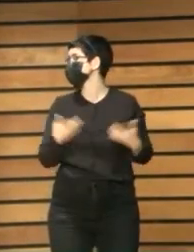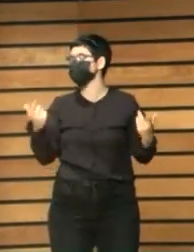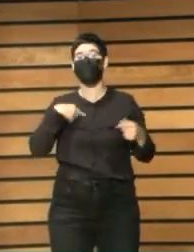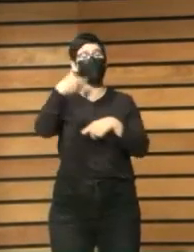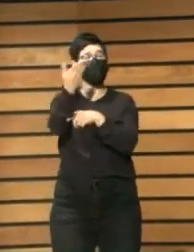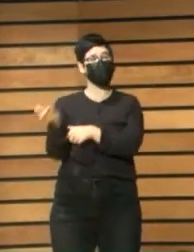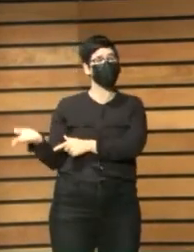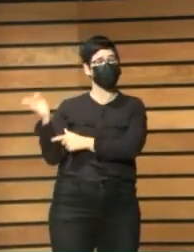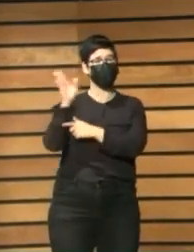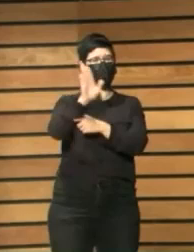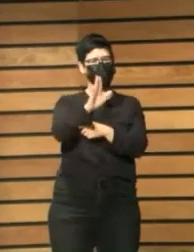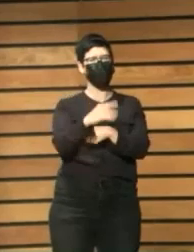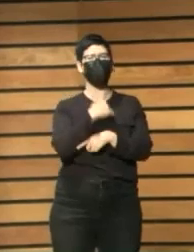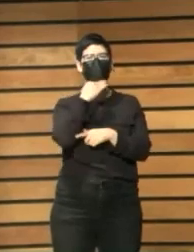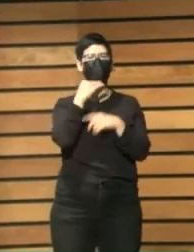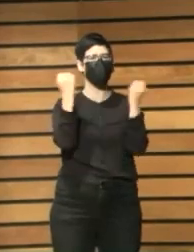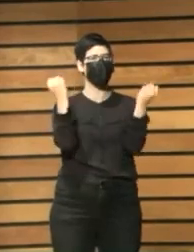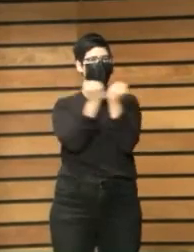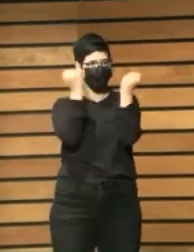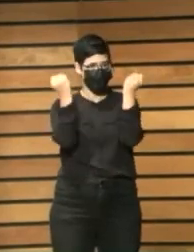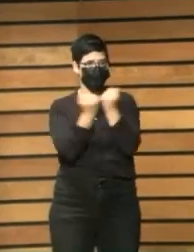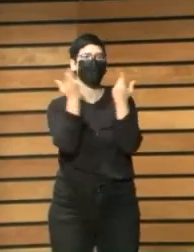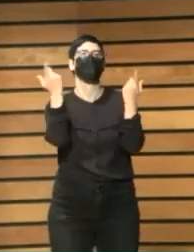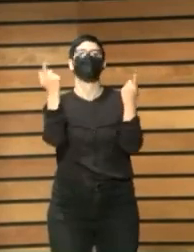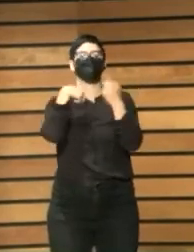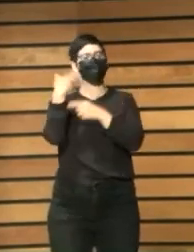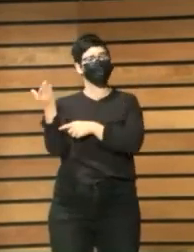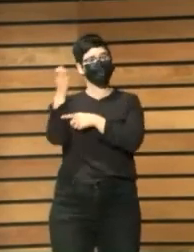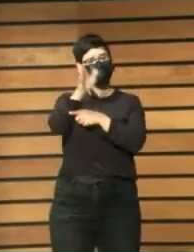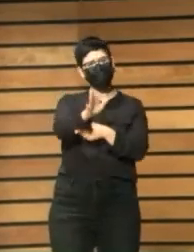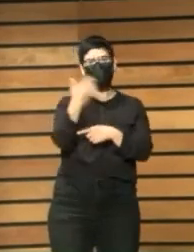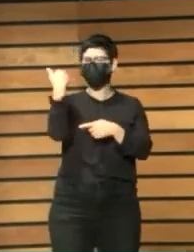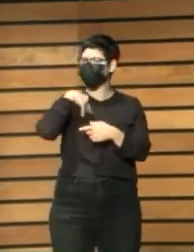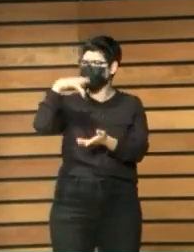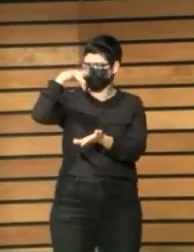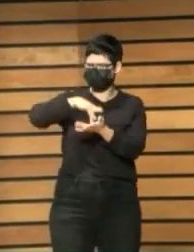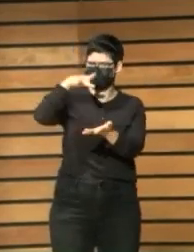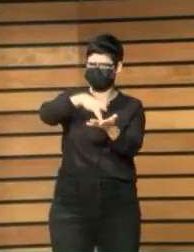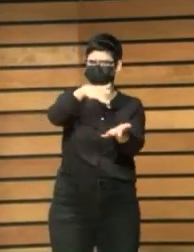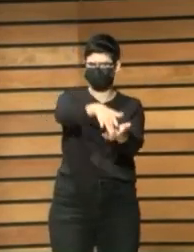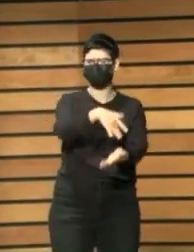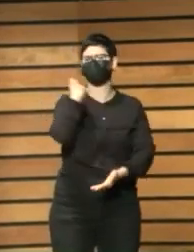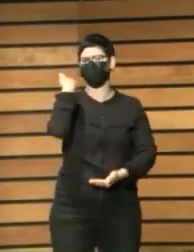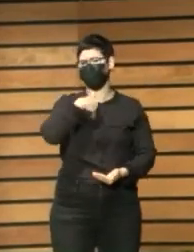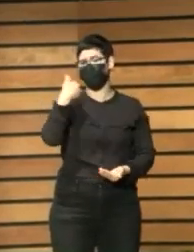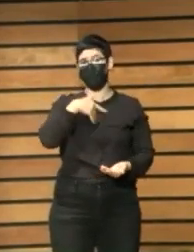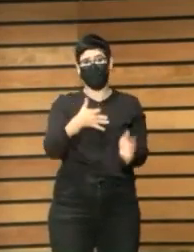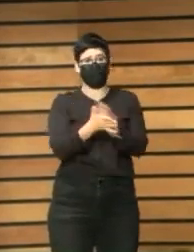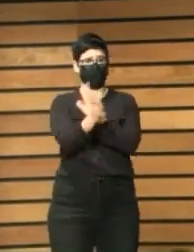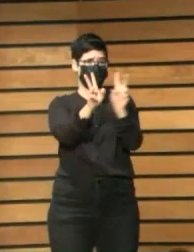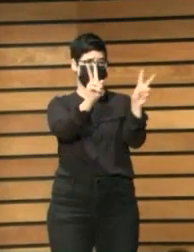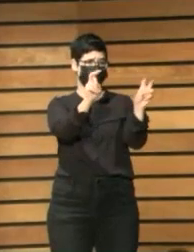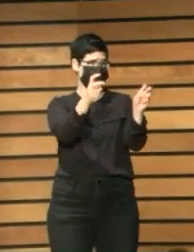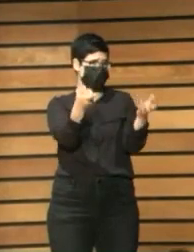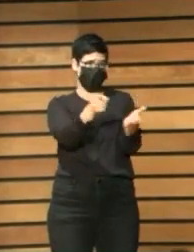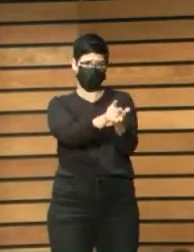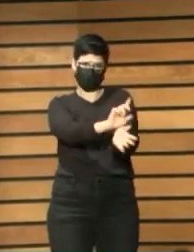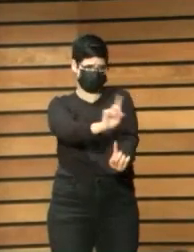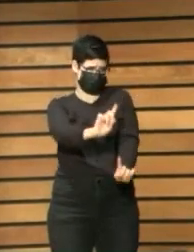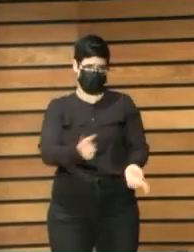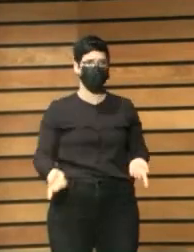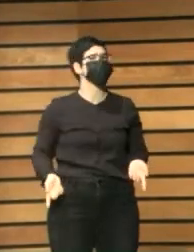algunas acciones que básicamente ya las hacemos y que no es nada nuevo, vuelvo a repetir.